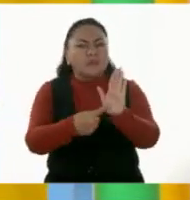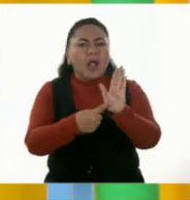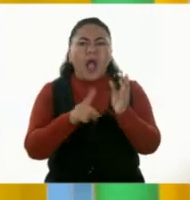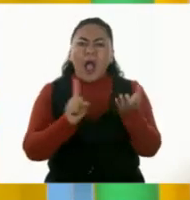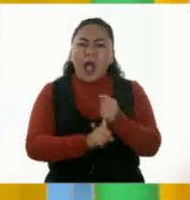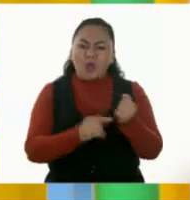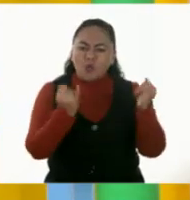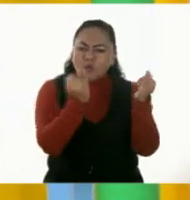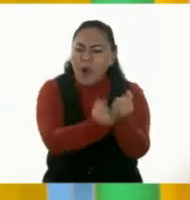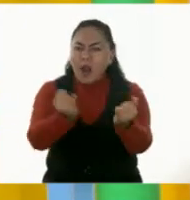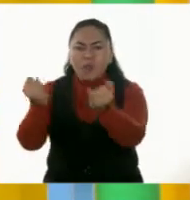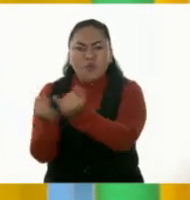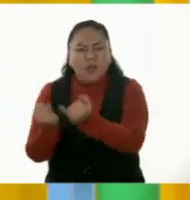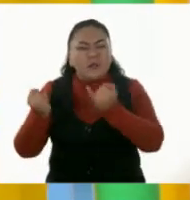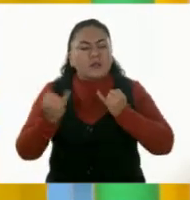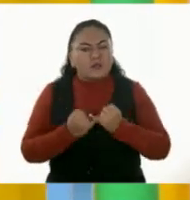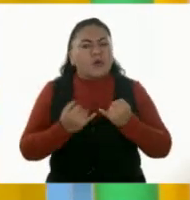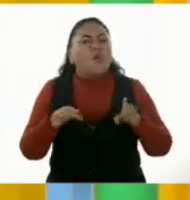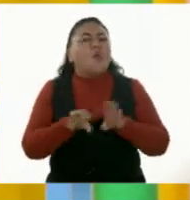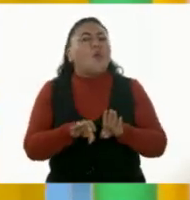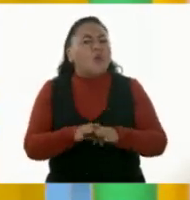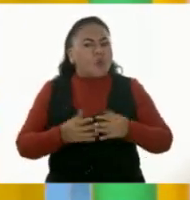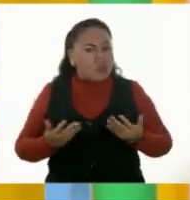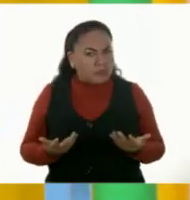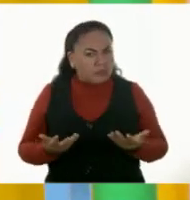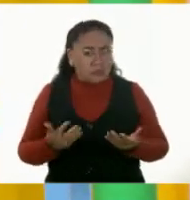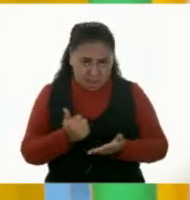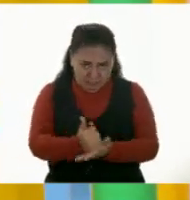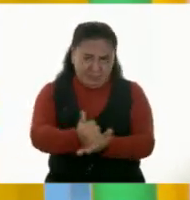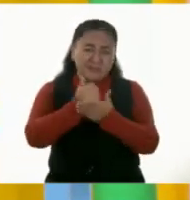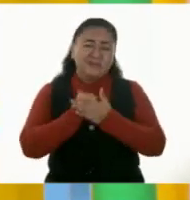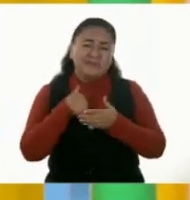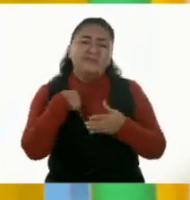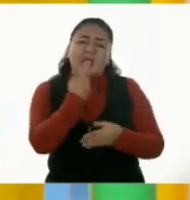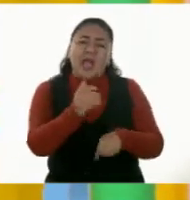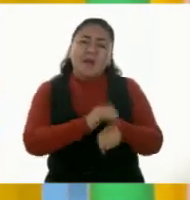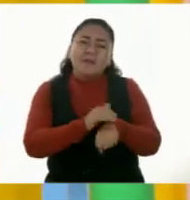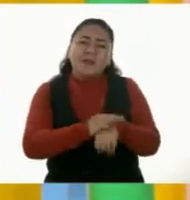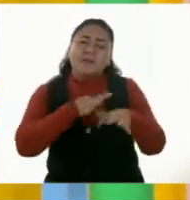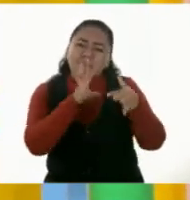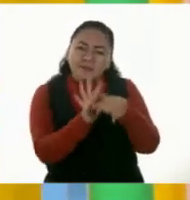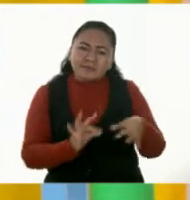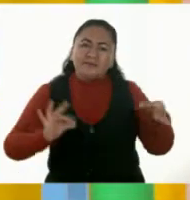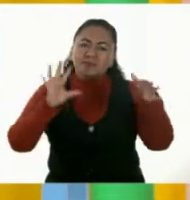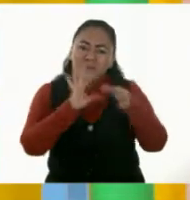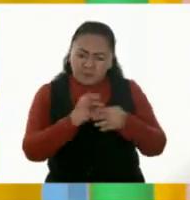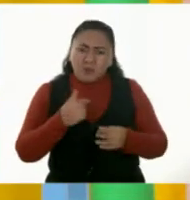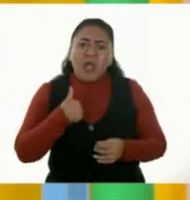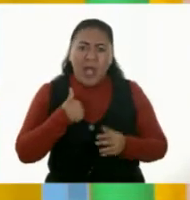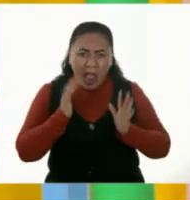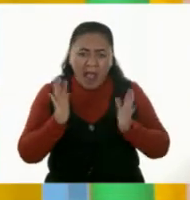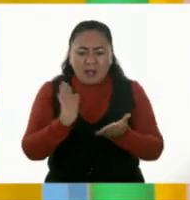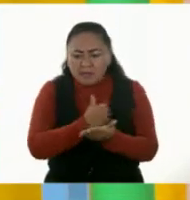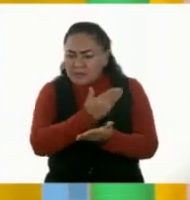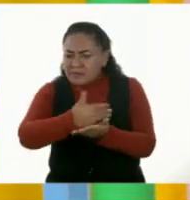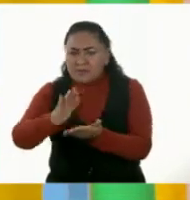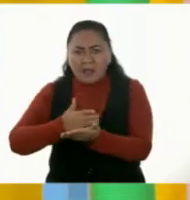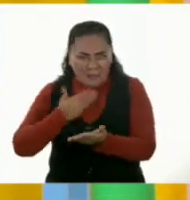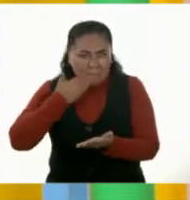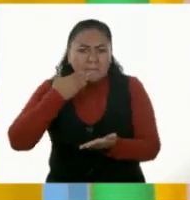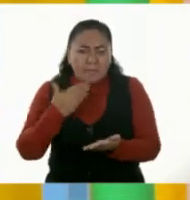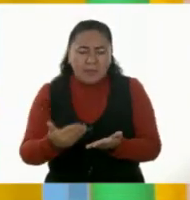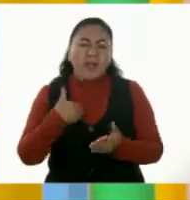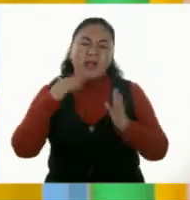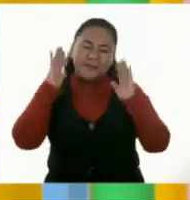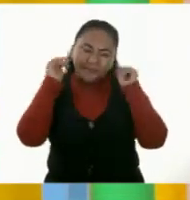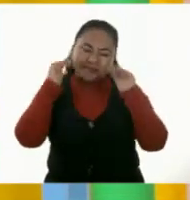misma cantidad de fichas para las tres? ¿Me ayudan a explicarle a mis amigas que hice lo correcto? Me despido.